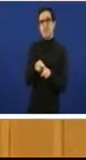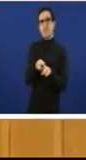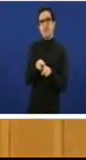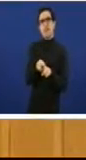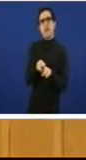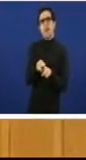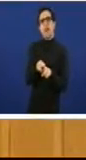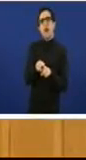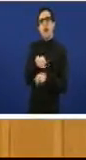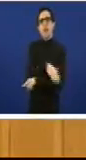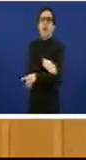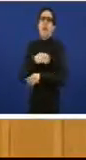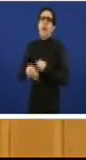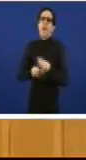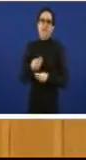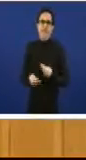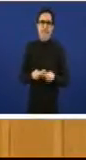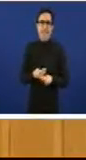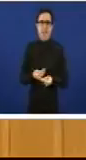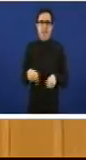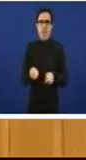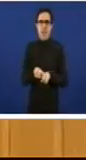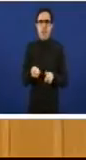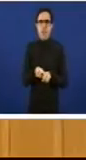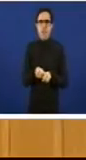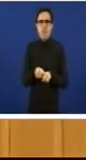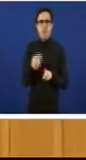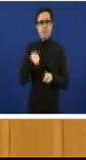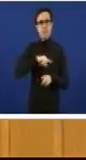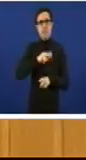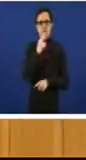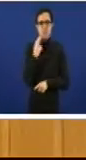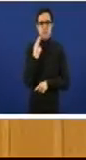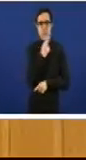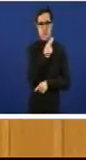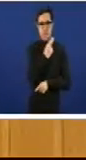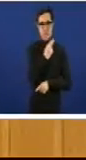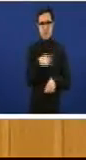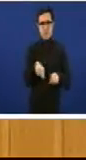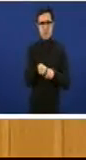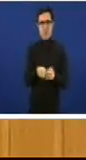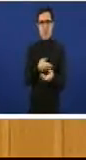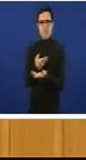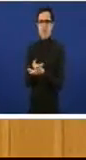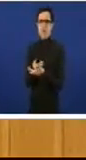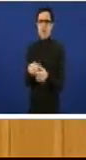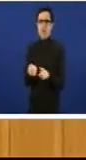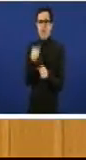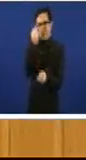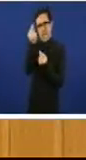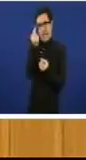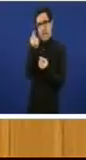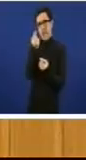aportar efectivamente con grado de compromiso alto dunha serie de medidas que a noso entender servirían